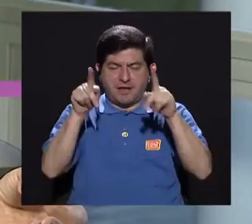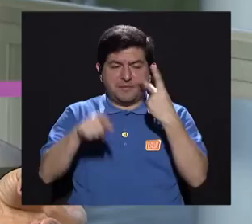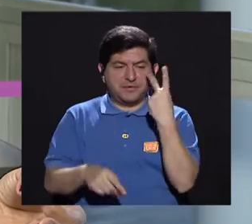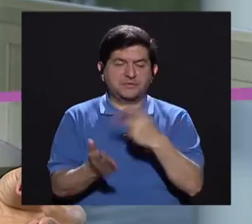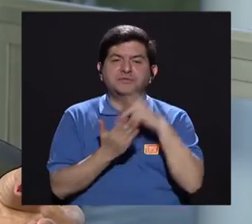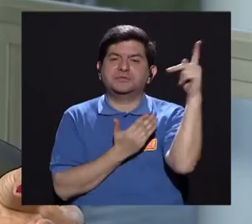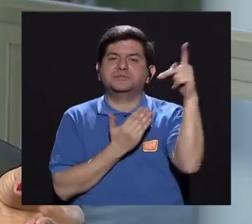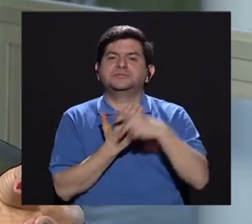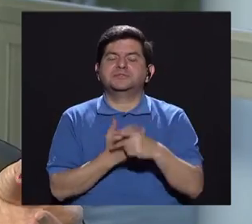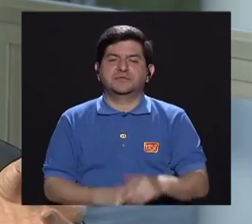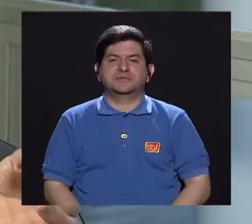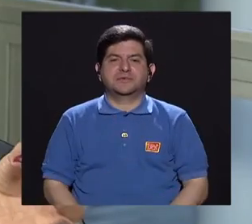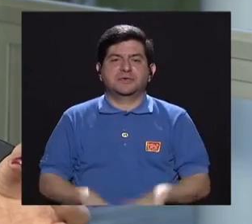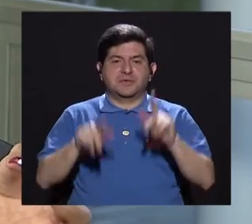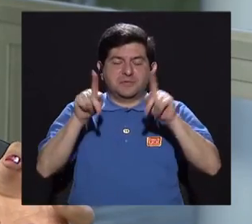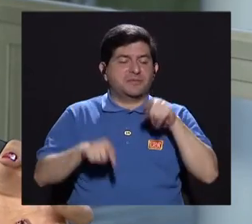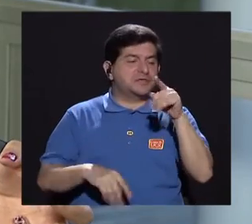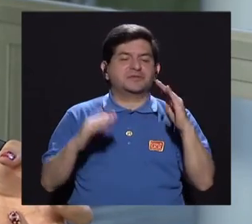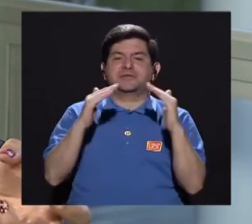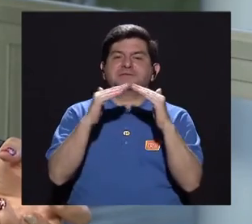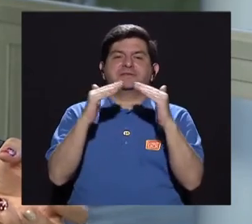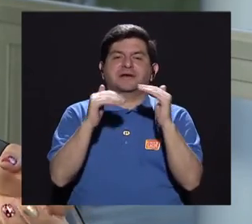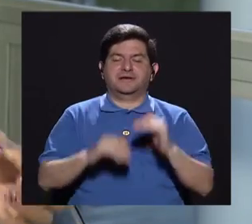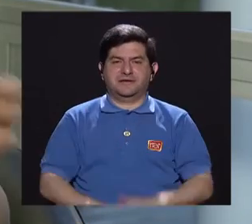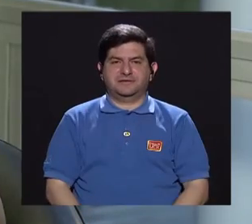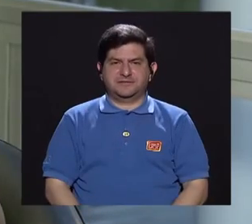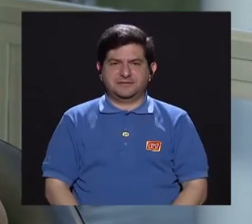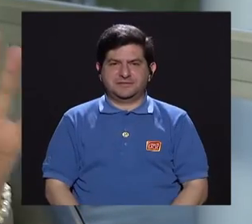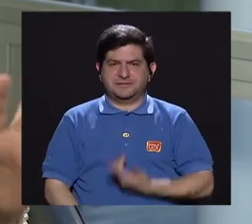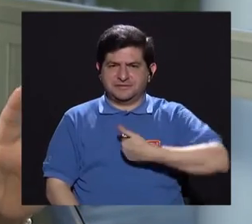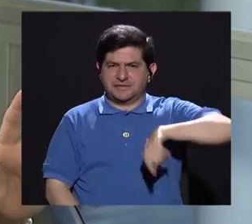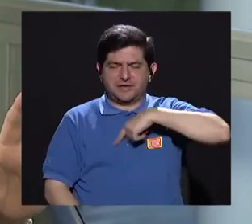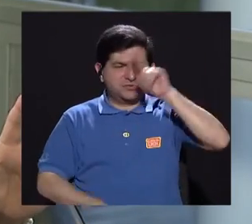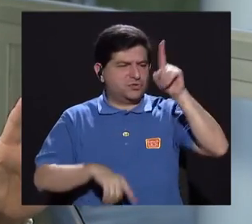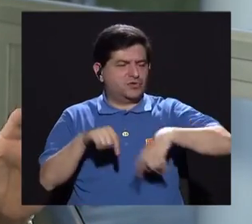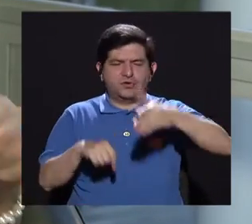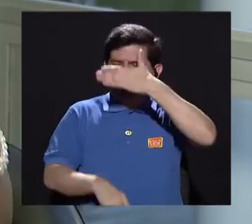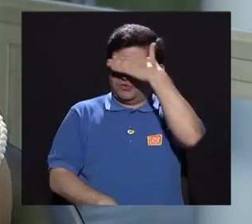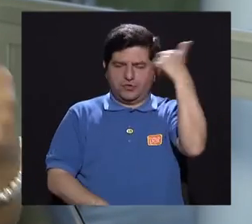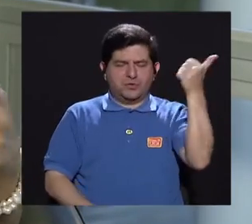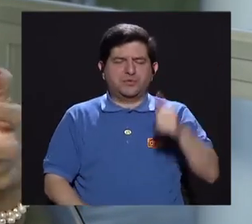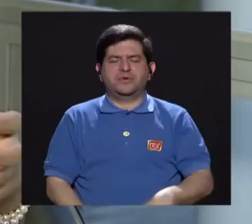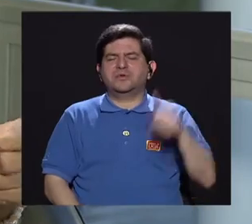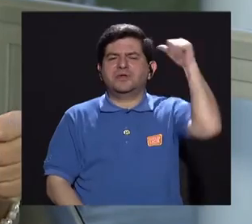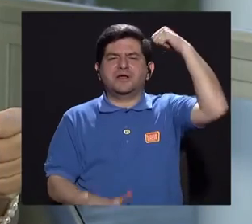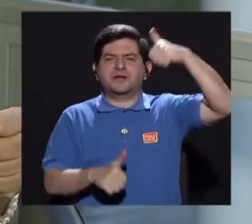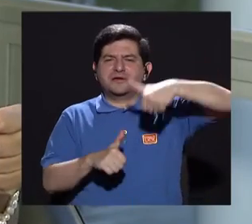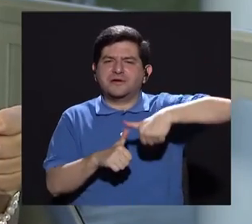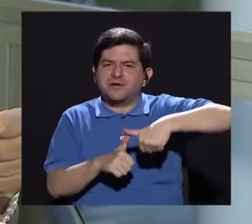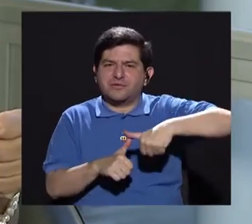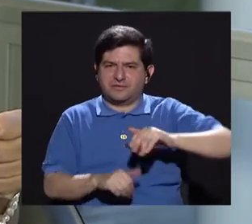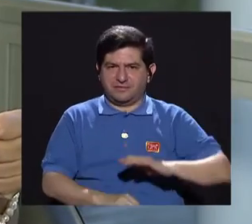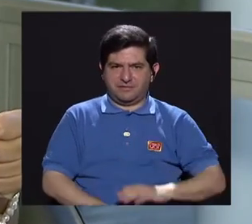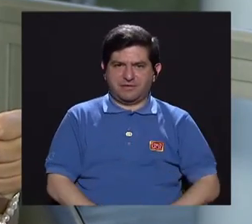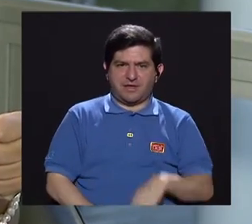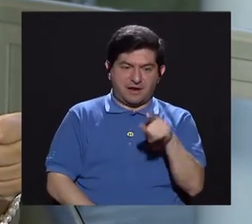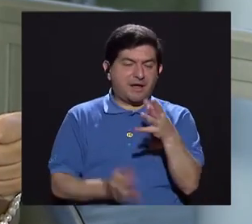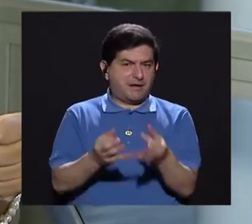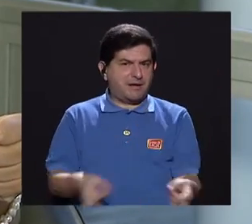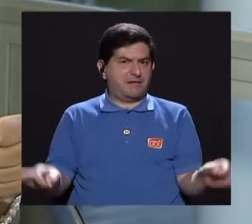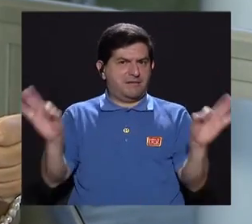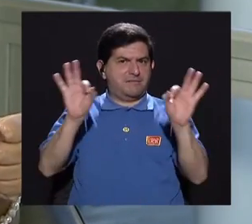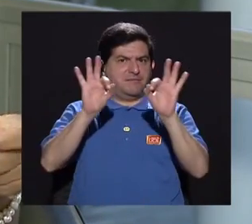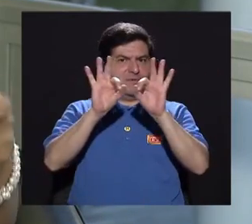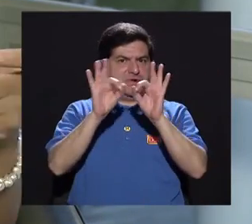televidentes, para las personas que están allá en casa, que no se nos puede ir, en verdad, retomar esto de la